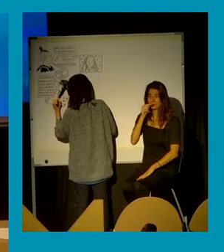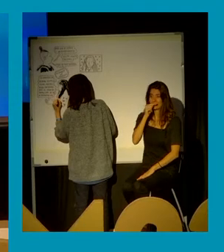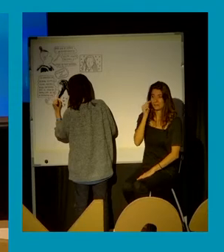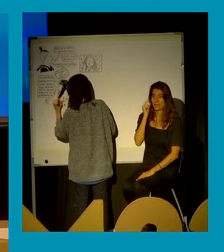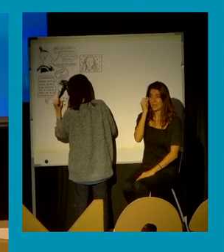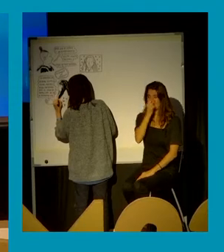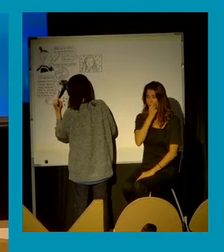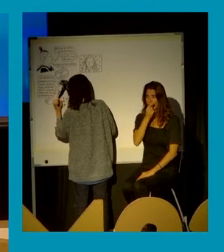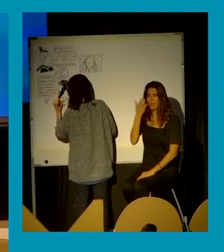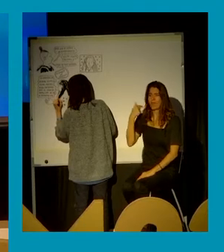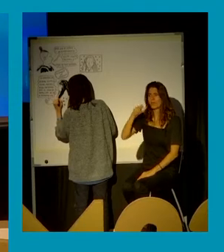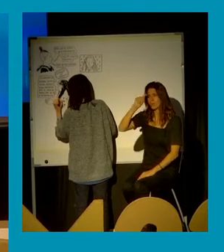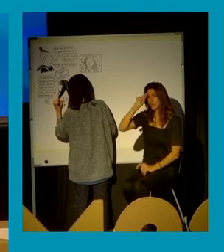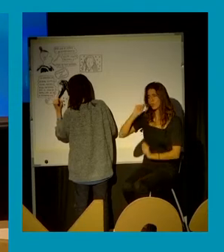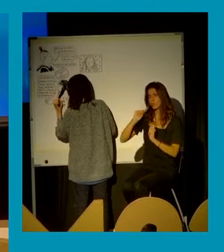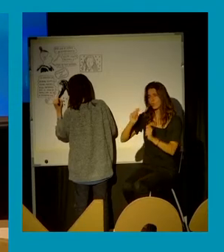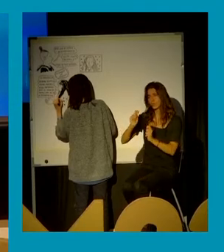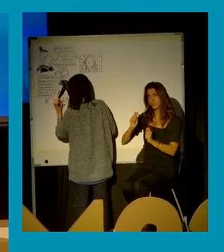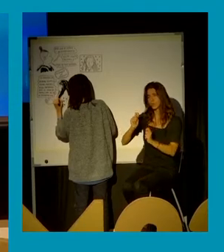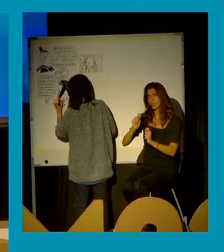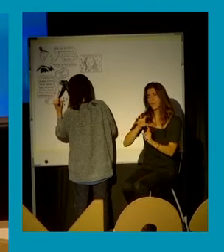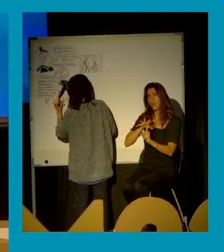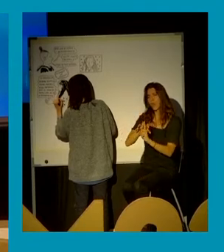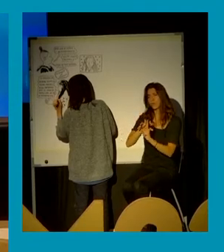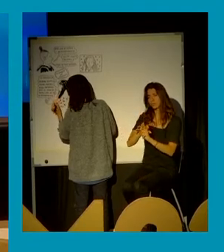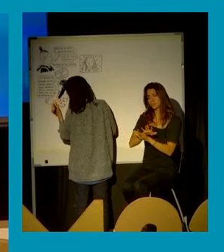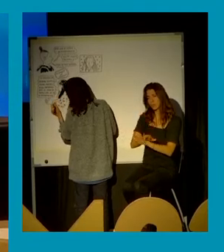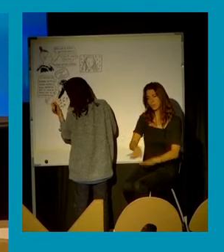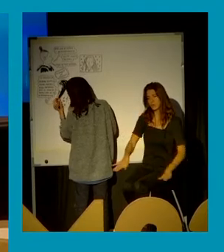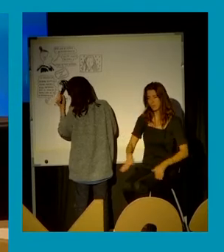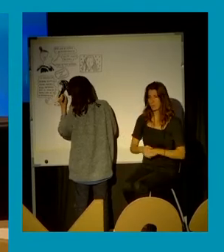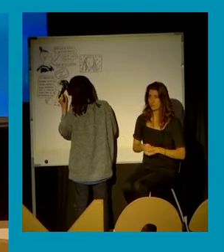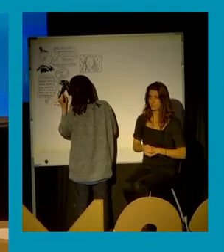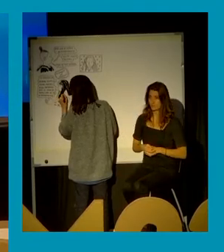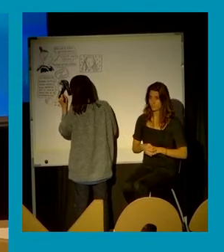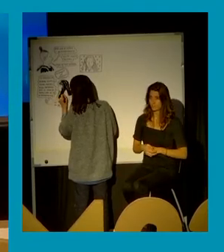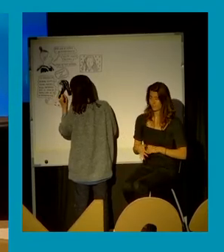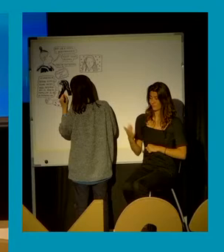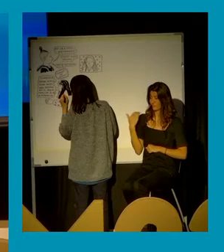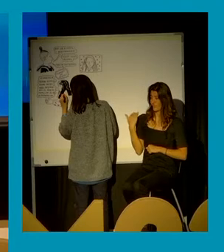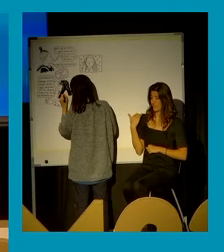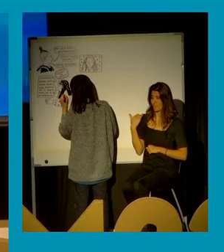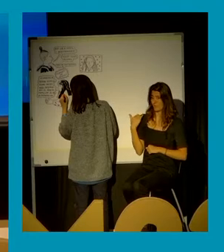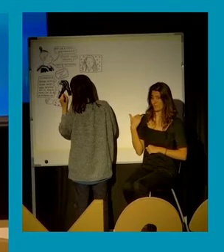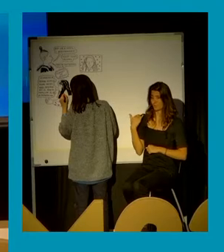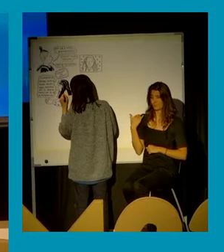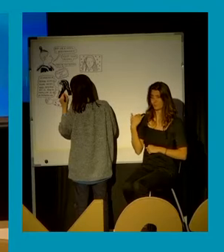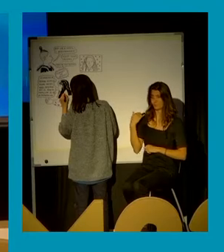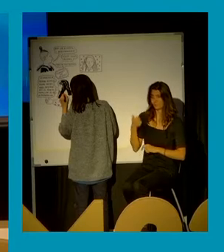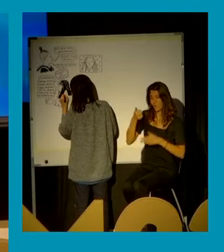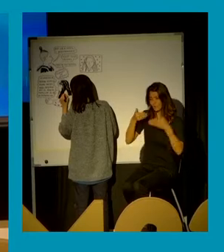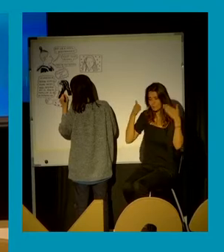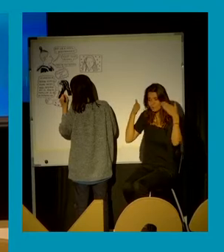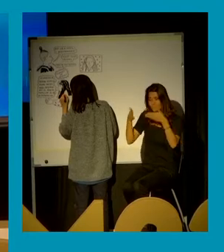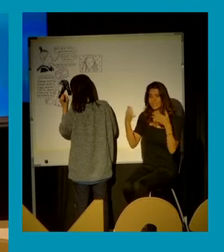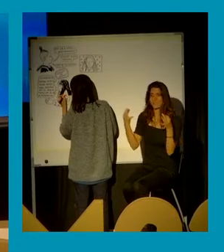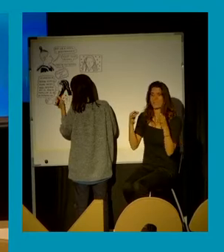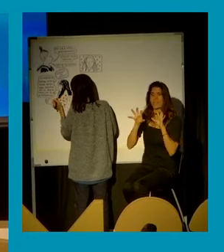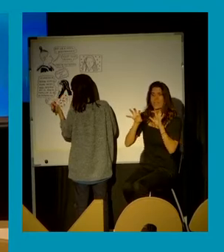la incomodidad, ¿dónde ponemos la agenda? Nos ha sido mucho más fácil en estos últimos años poner la agenda, por ejemplo, en el acoso callejero,